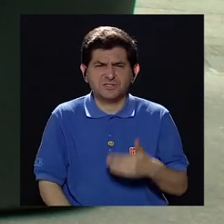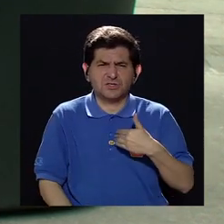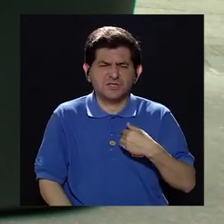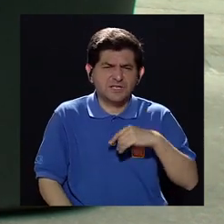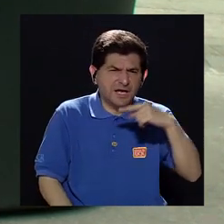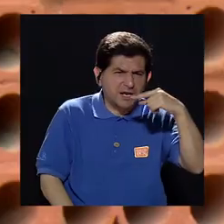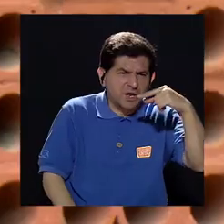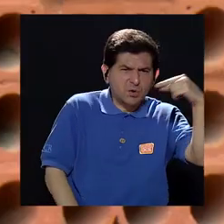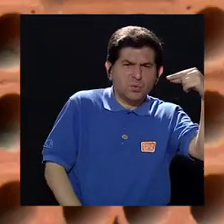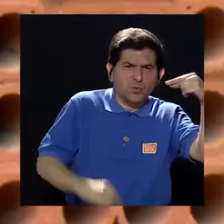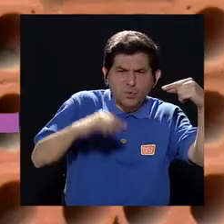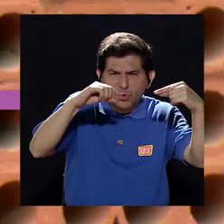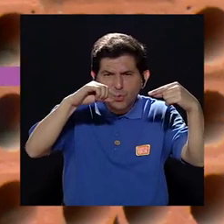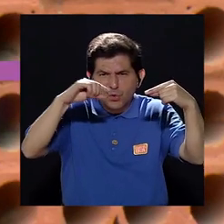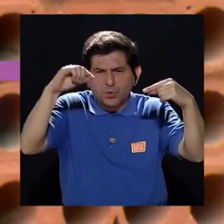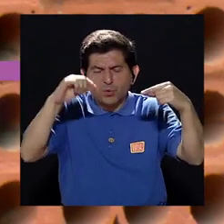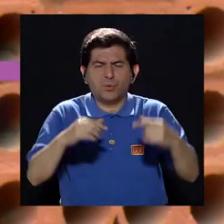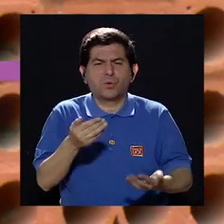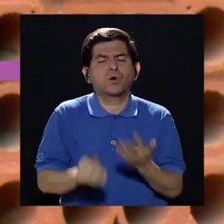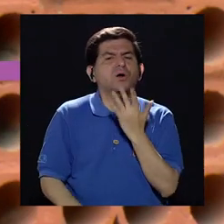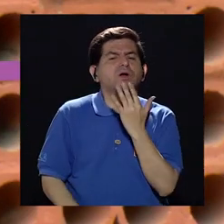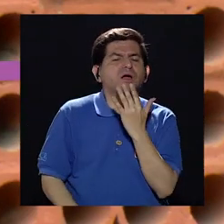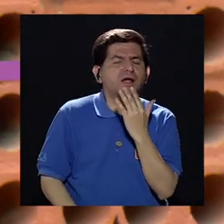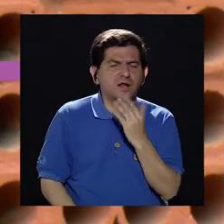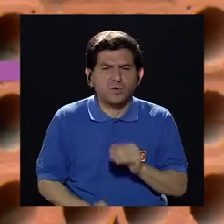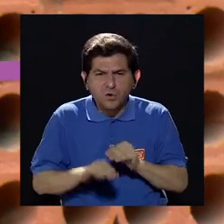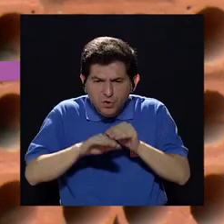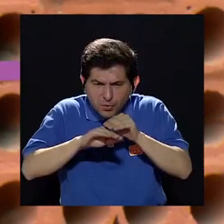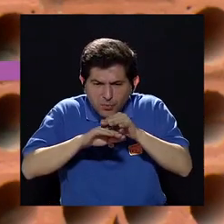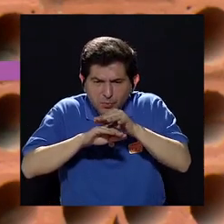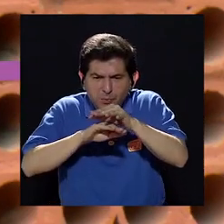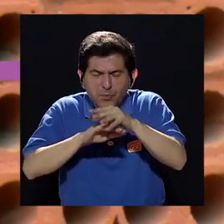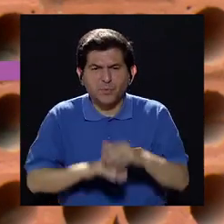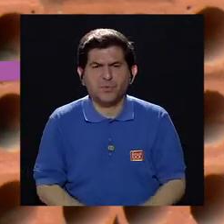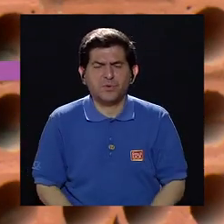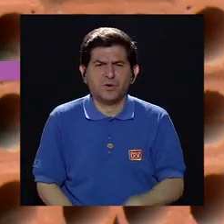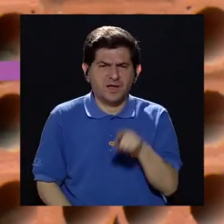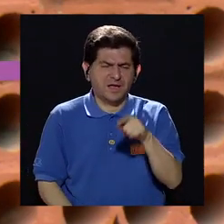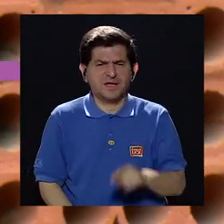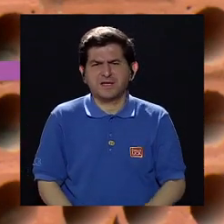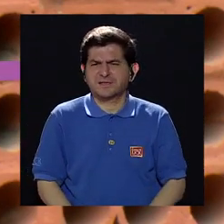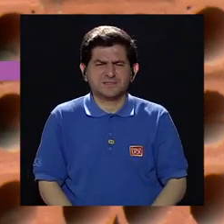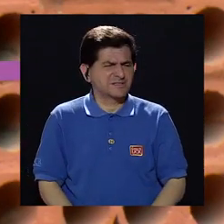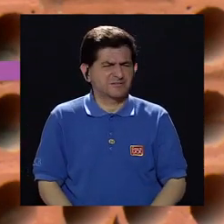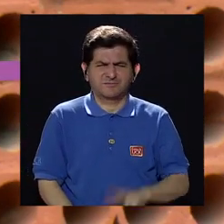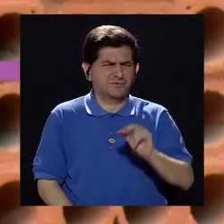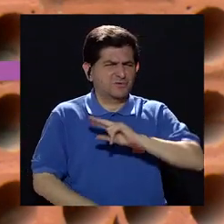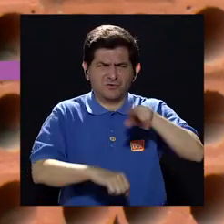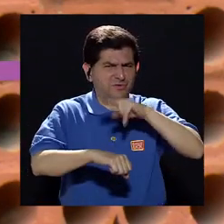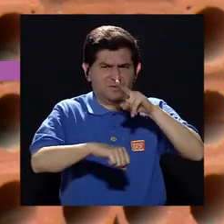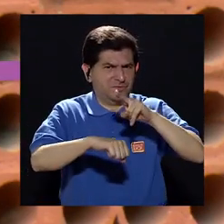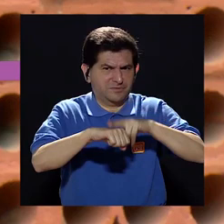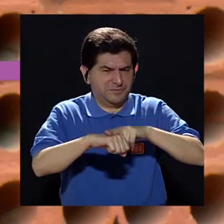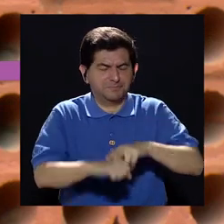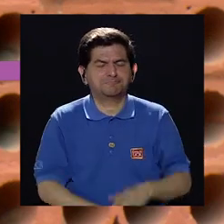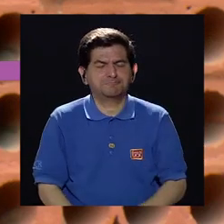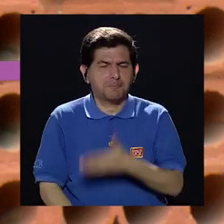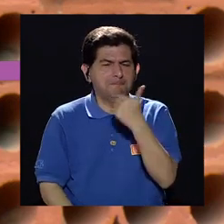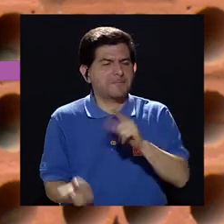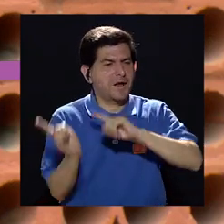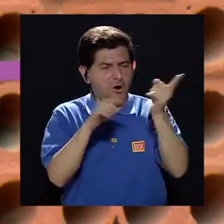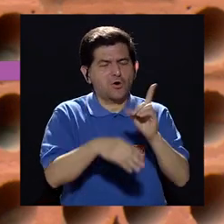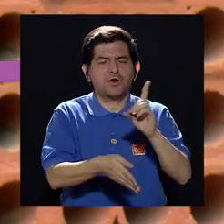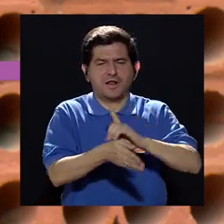patitas, o que se le sale el color, que el borde es un borde circinado, irregular, tenemos que